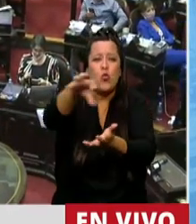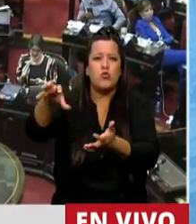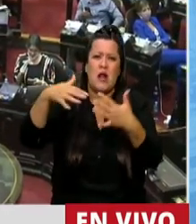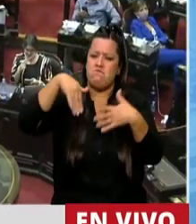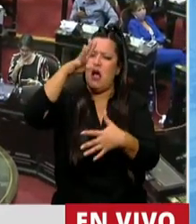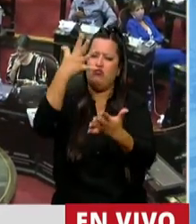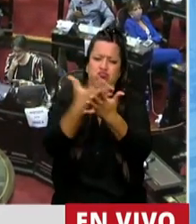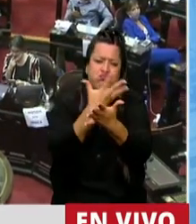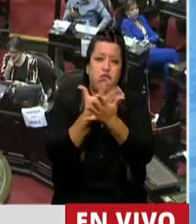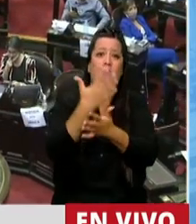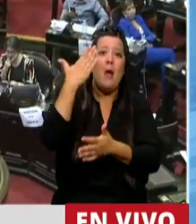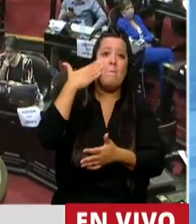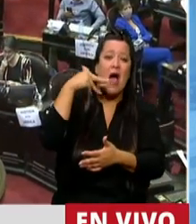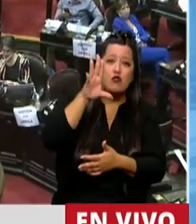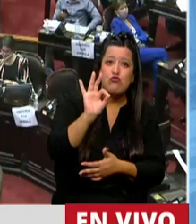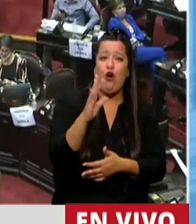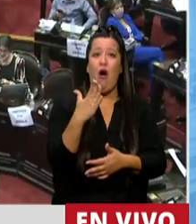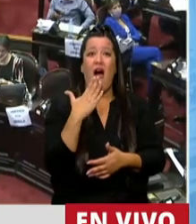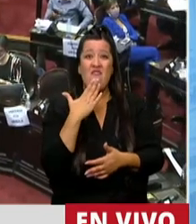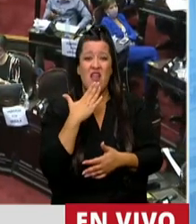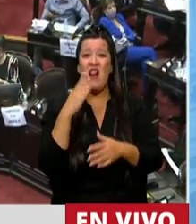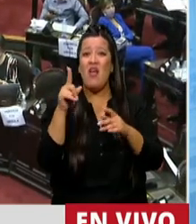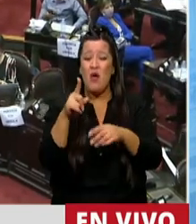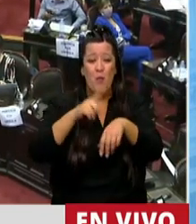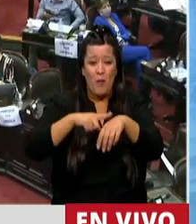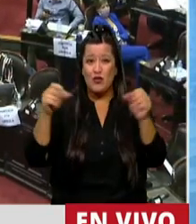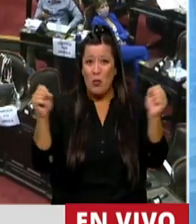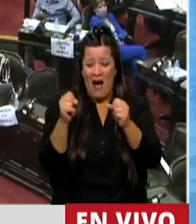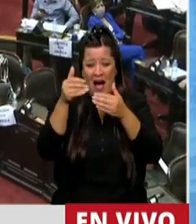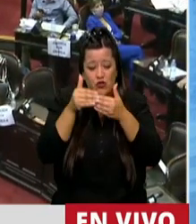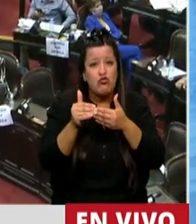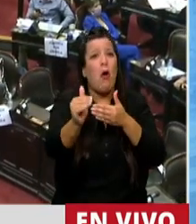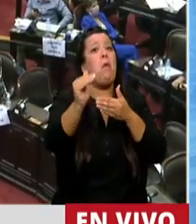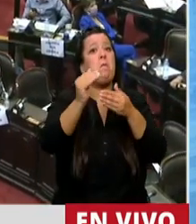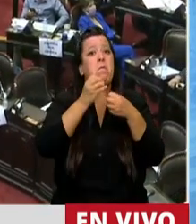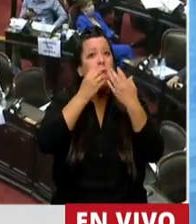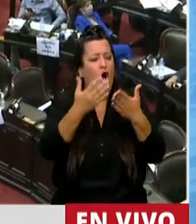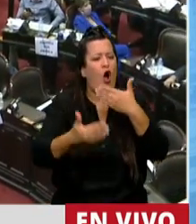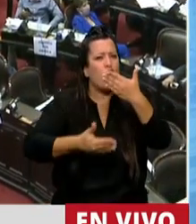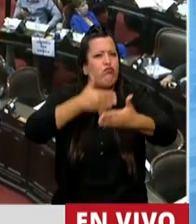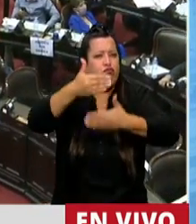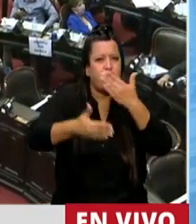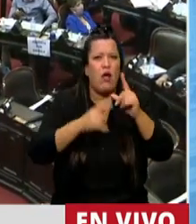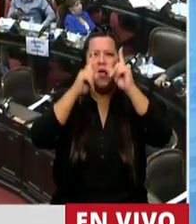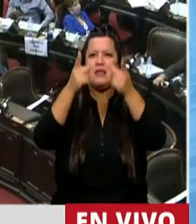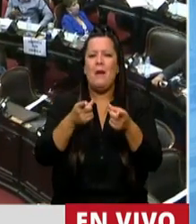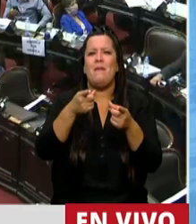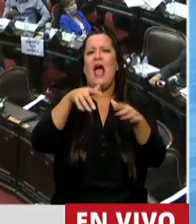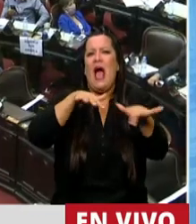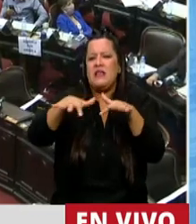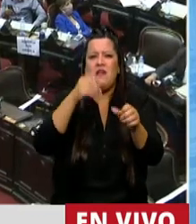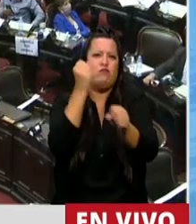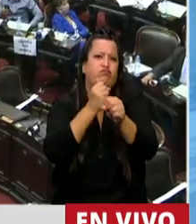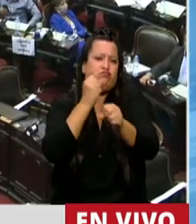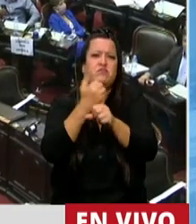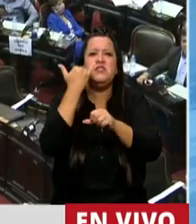en marzo y abril y desde mayo ha comenzado la recuperación y en alguna rama de actividad ya